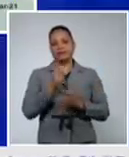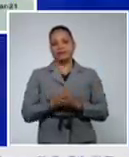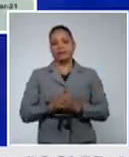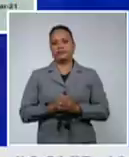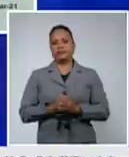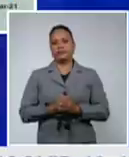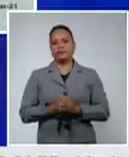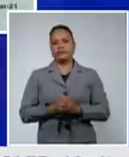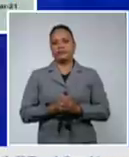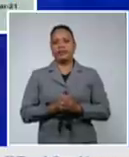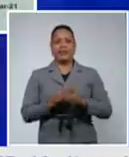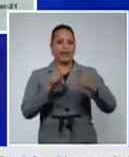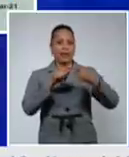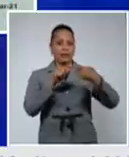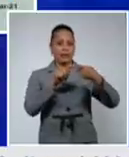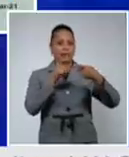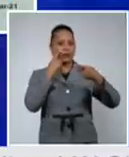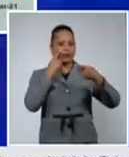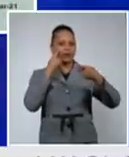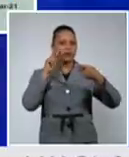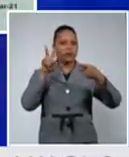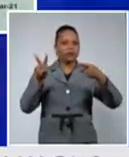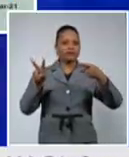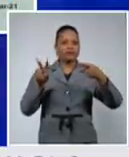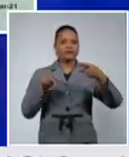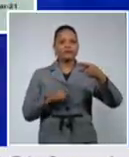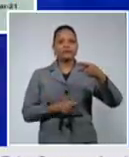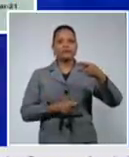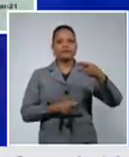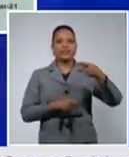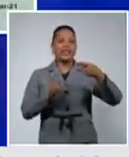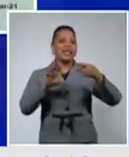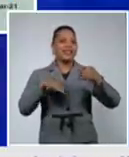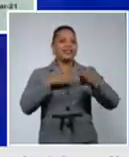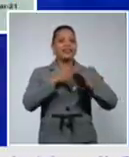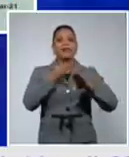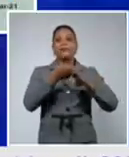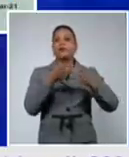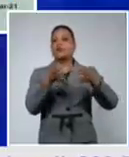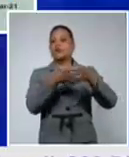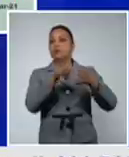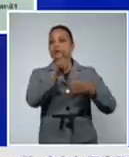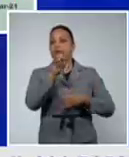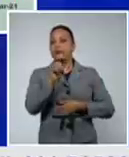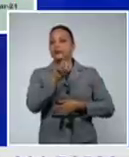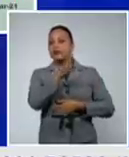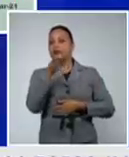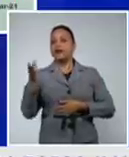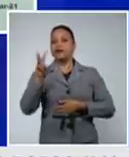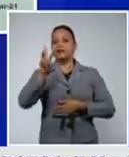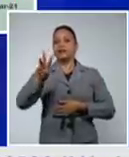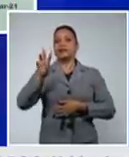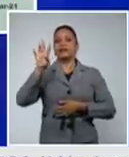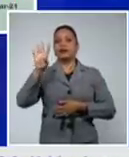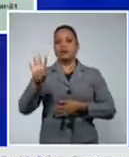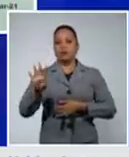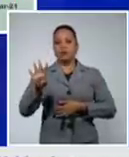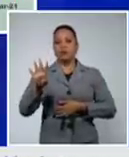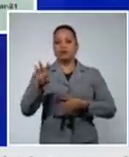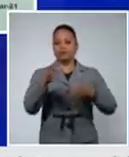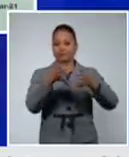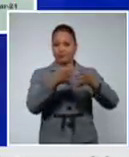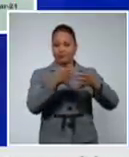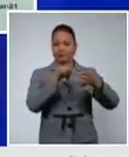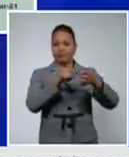el primero que se ve después el grupo de 20 a 34 el grupo de